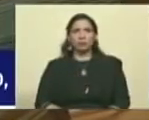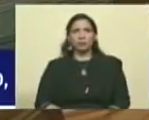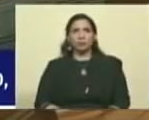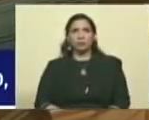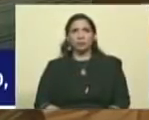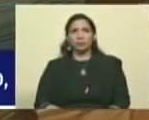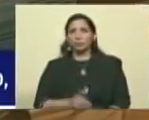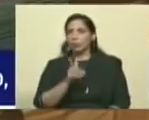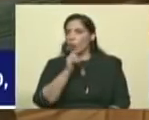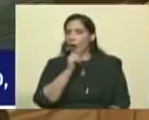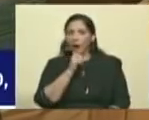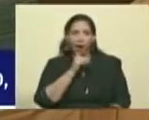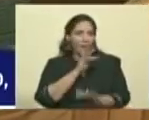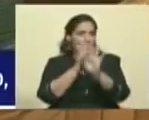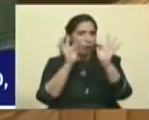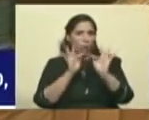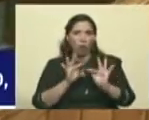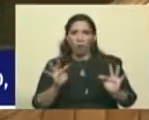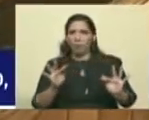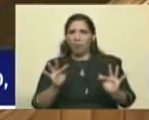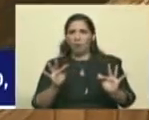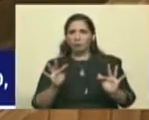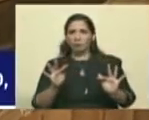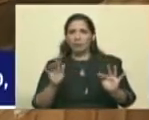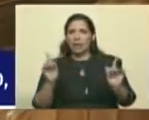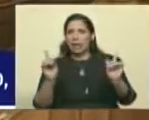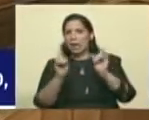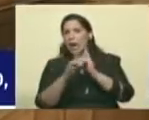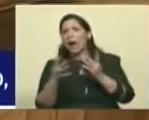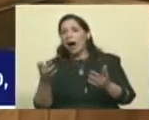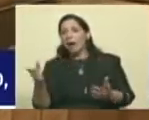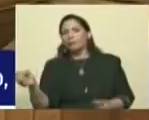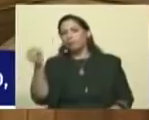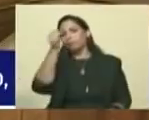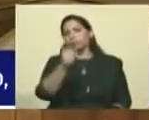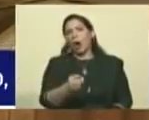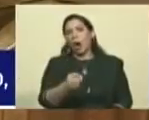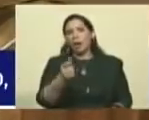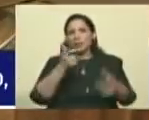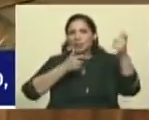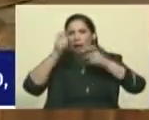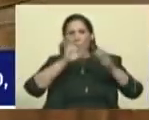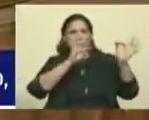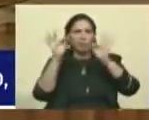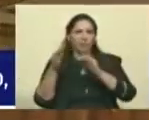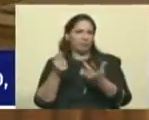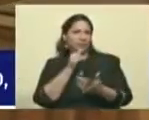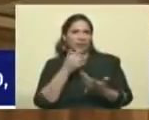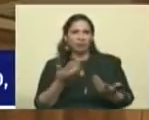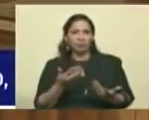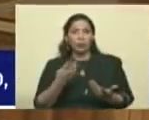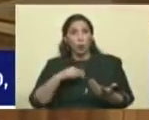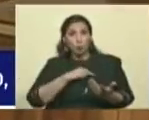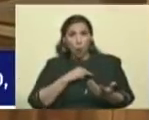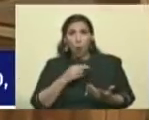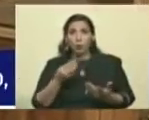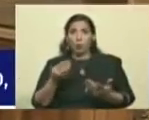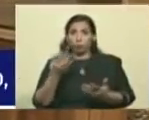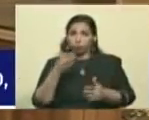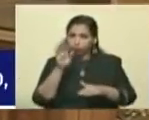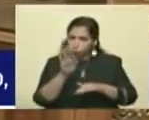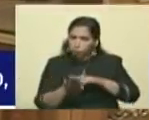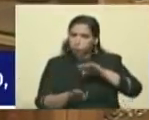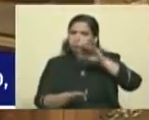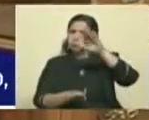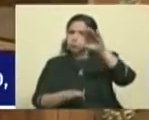No hay, no hay forma, puede ser sustituida al comandante Hugo Chávez. Y nosotros hemos ido avanzando. Hemos ido avanzando